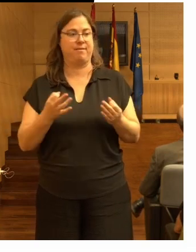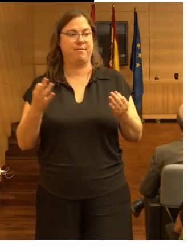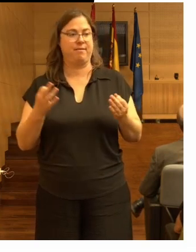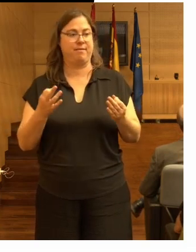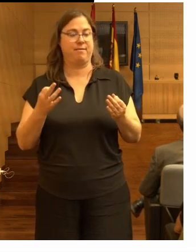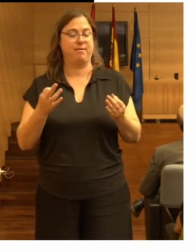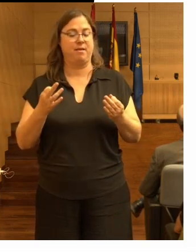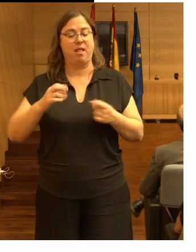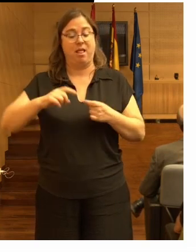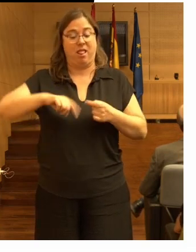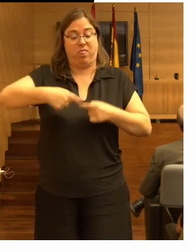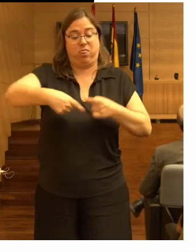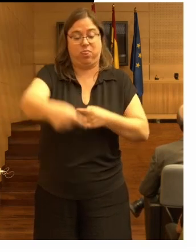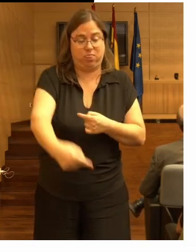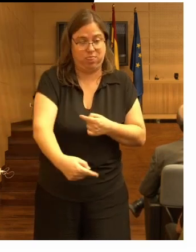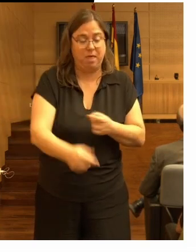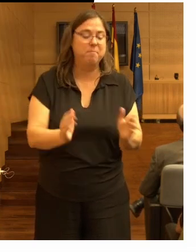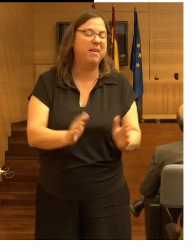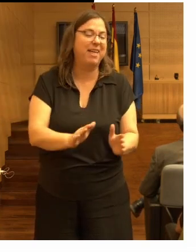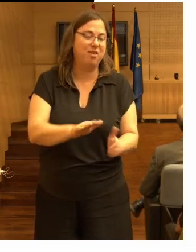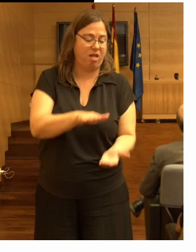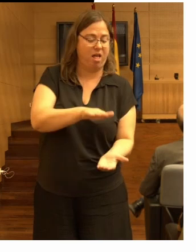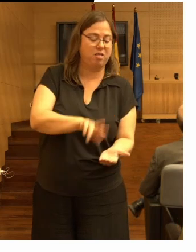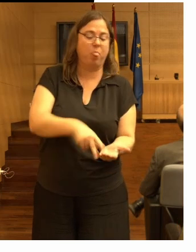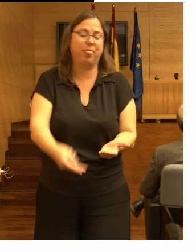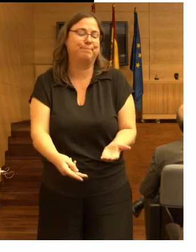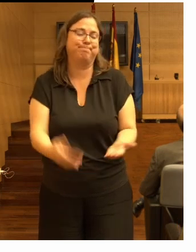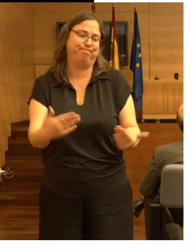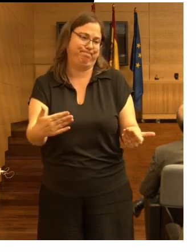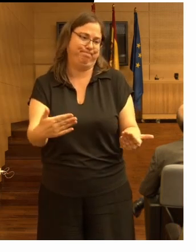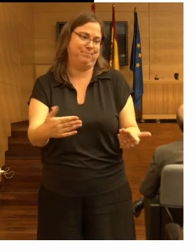se caigan rodando desde una altura muy pequeñita muy baja